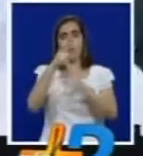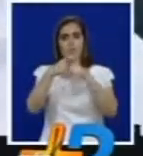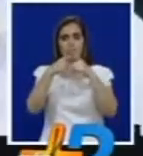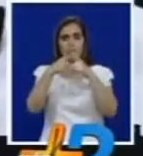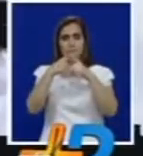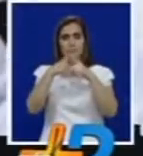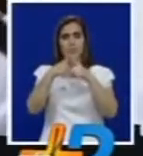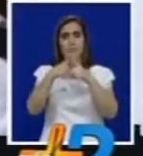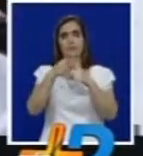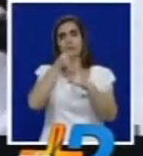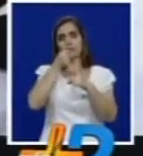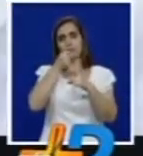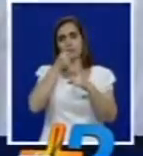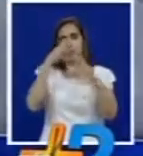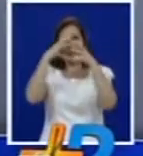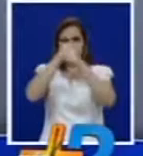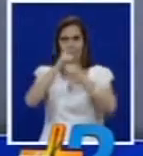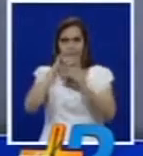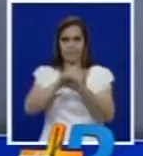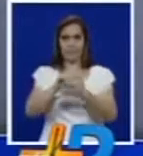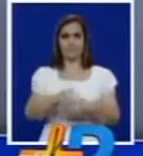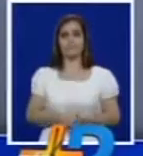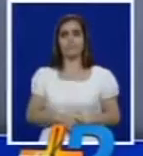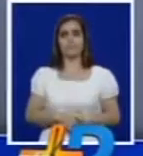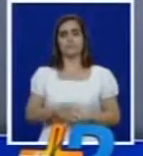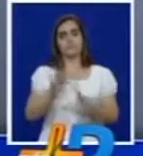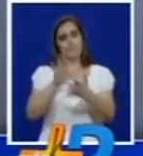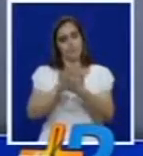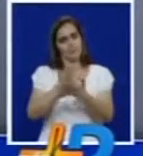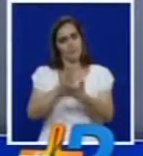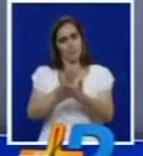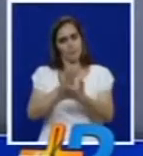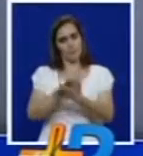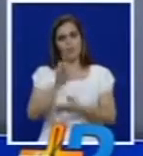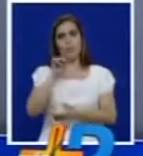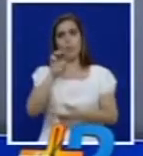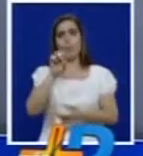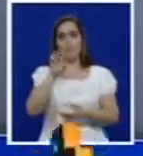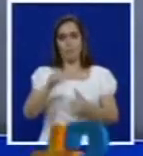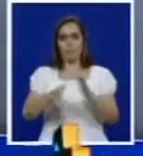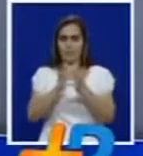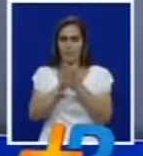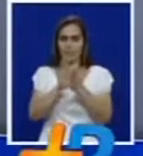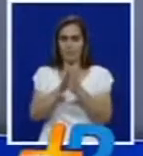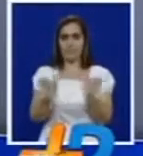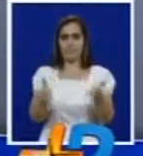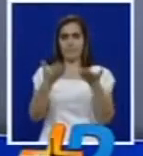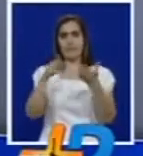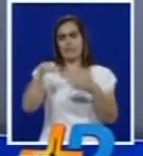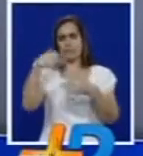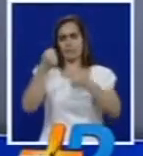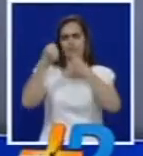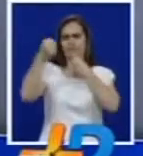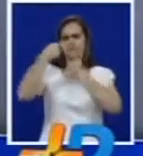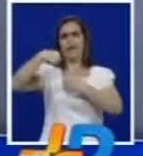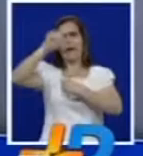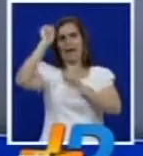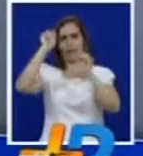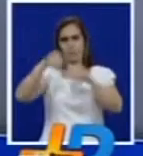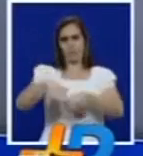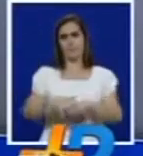30 del noticiero más pacífico tranquilo Jonathan Momo seguimos creyendo en ti y vas a recuperar el centro super gallo de campeón